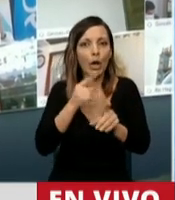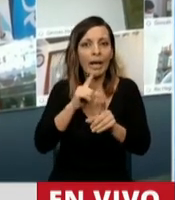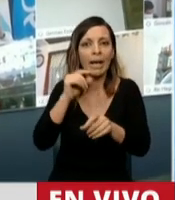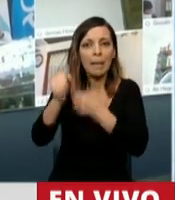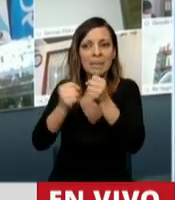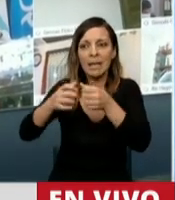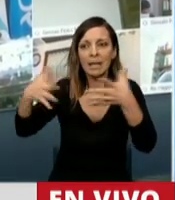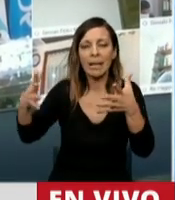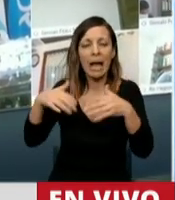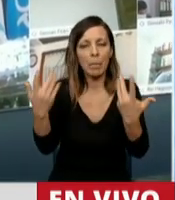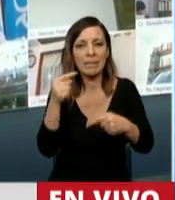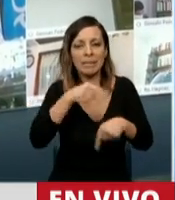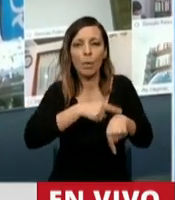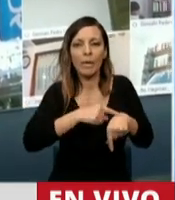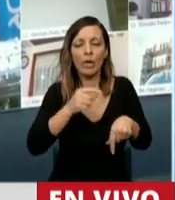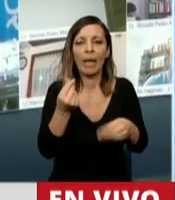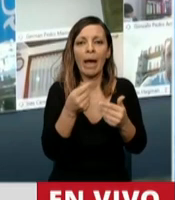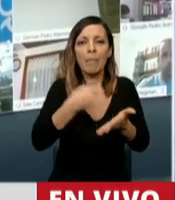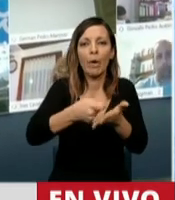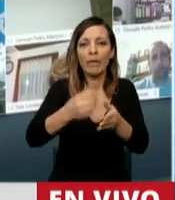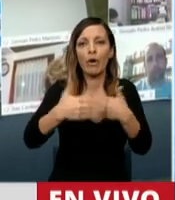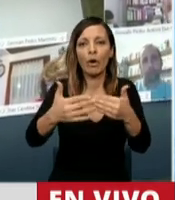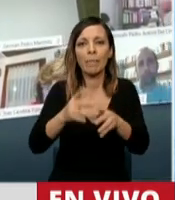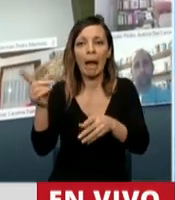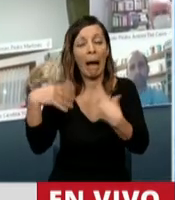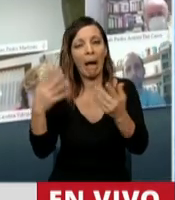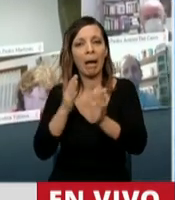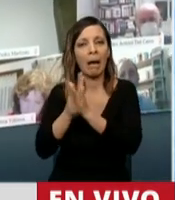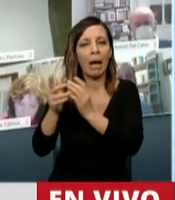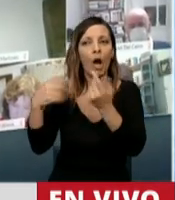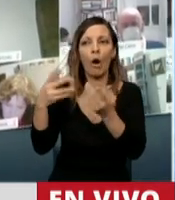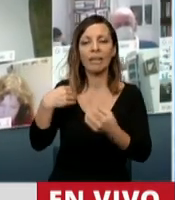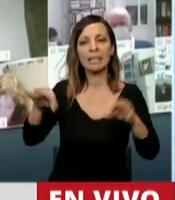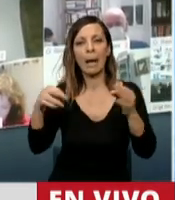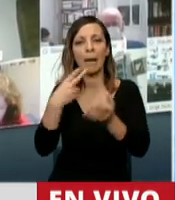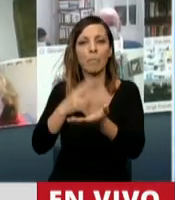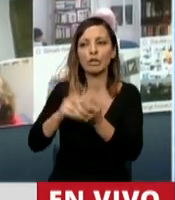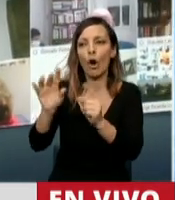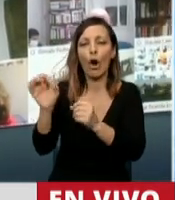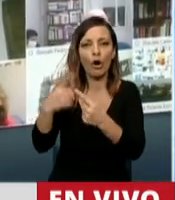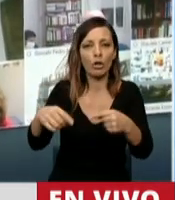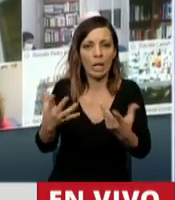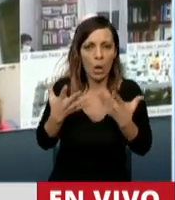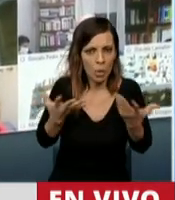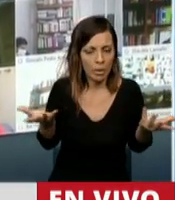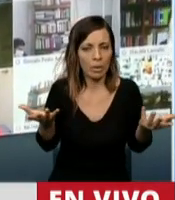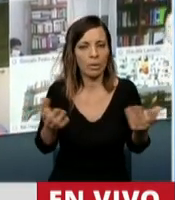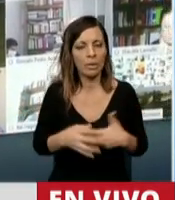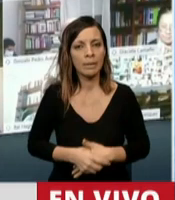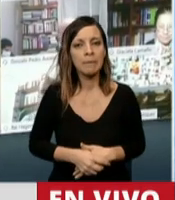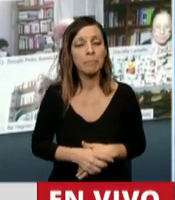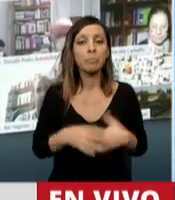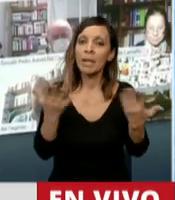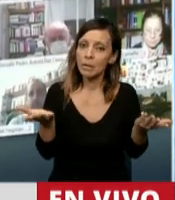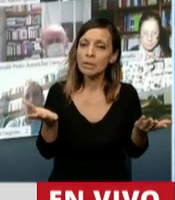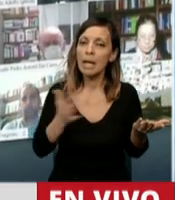empresas utilicen a la moratoria para timbiar el contado con liquidación o para repartir utilidades y dividendos?